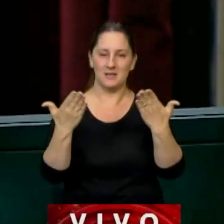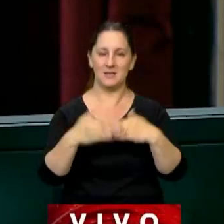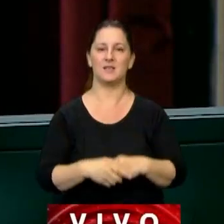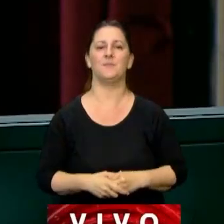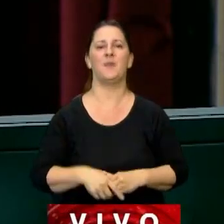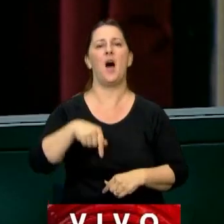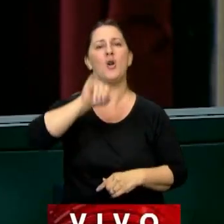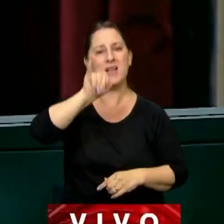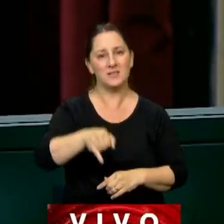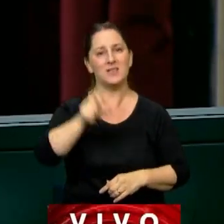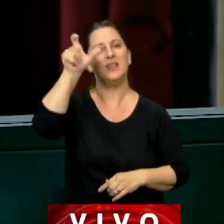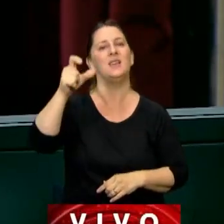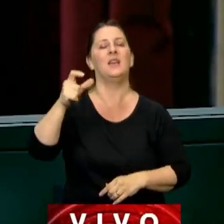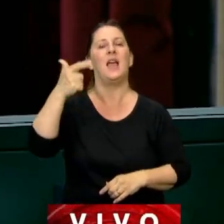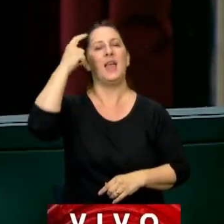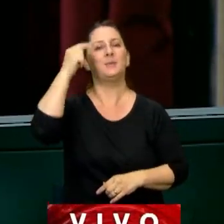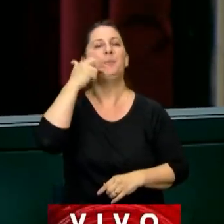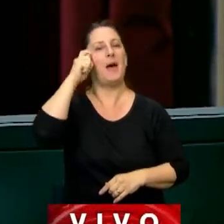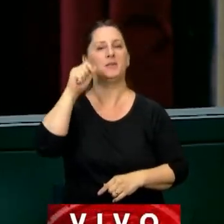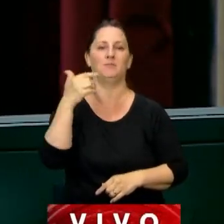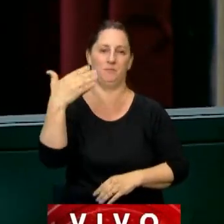Ahora sí, diputado Esper tiene la palabra.